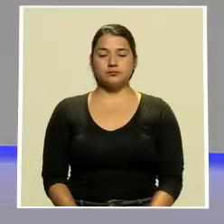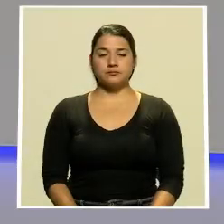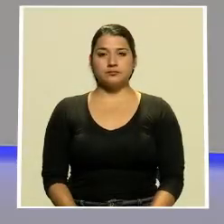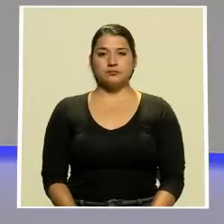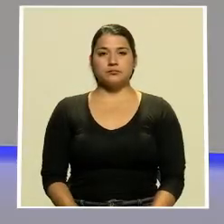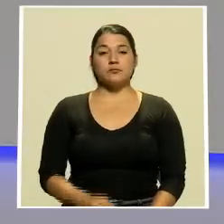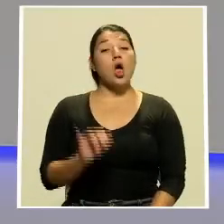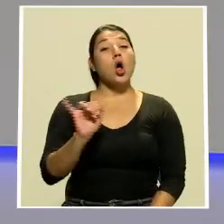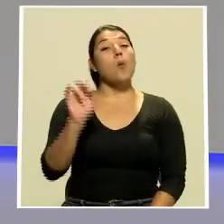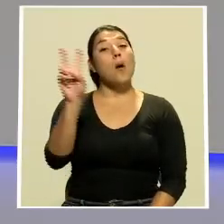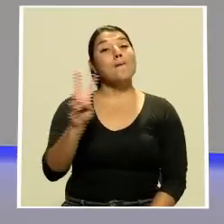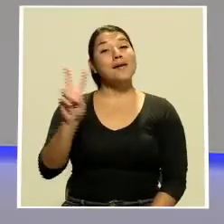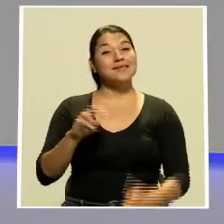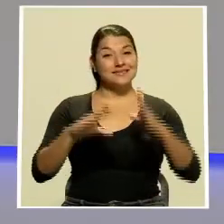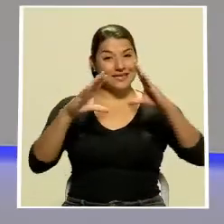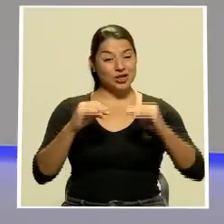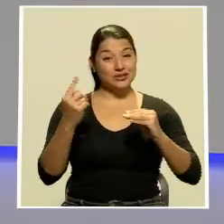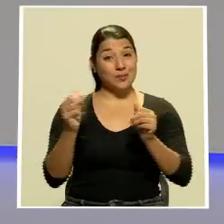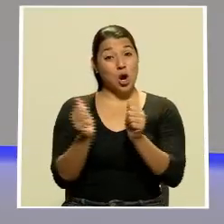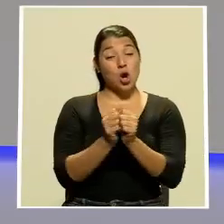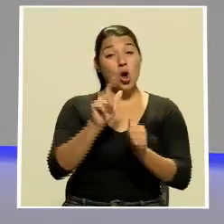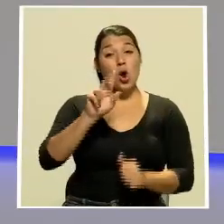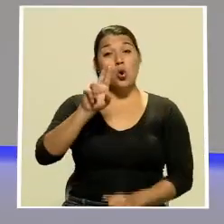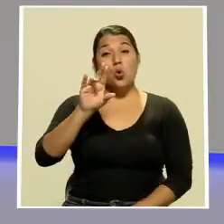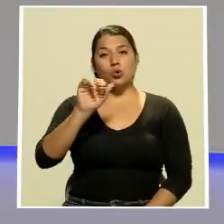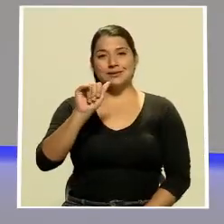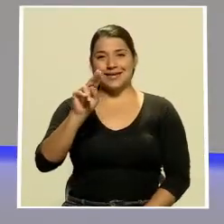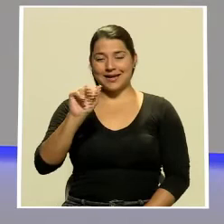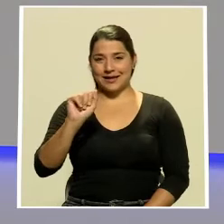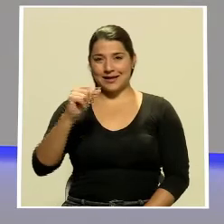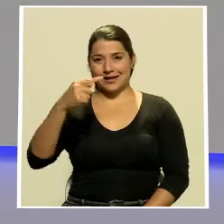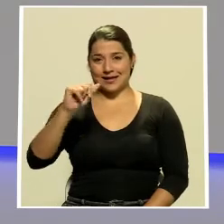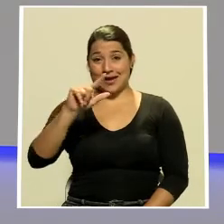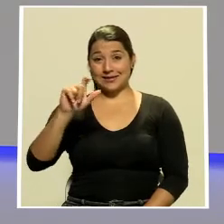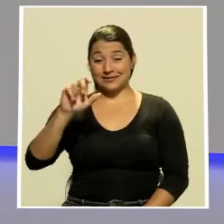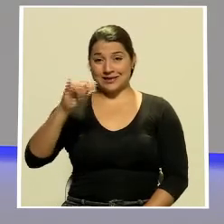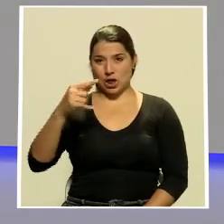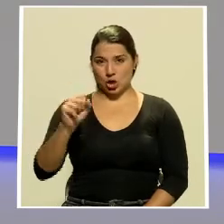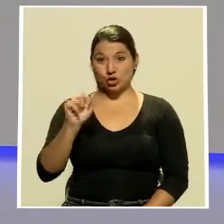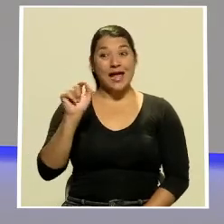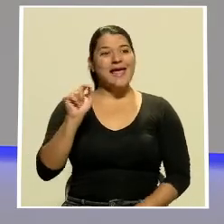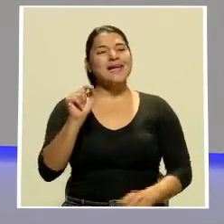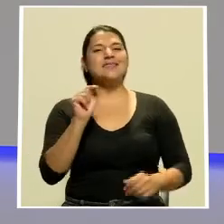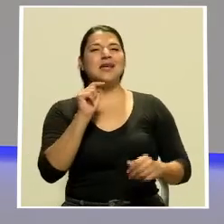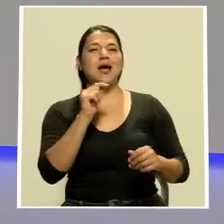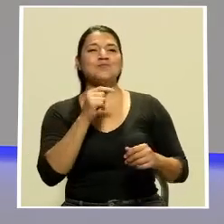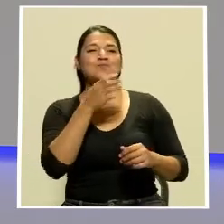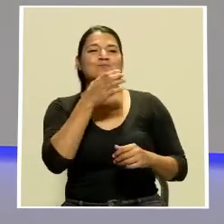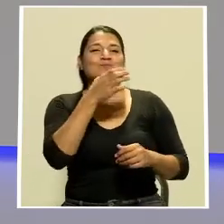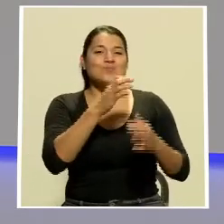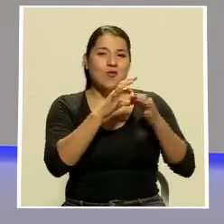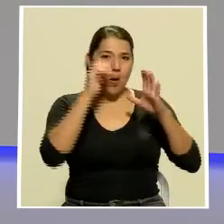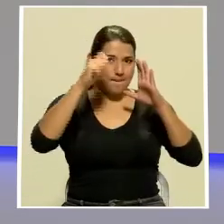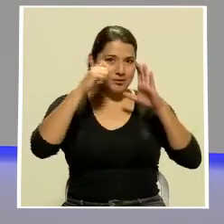como cada viernes por la noche nos acompaña Luciana Gallegos quien ella es nuestra crítica de cine y nos va a brindar algunas opciones